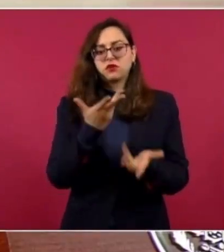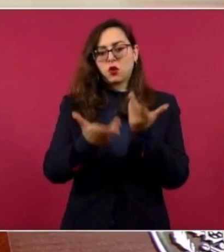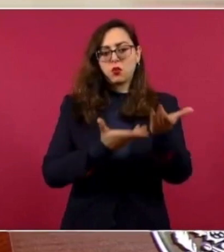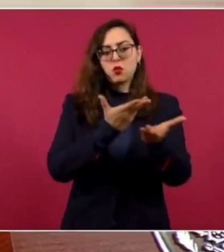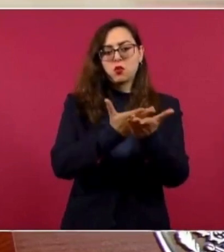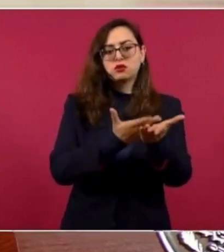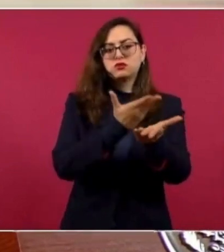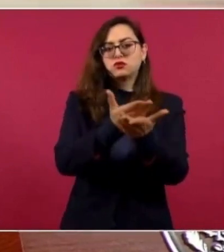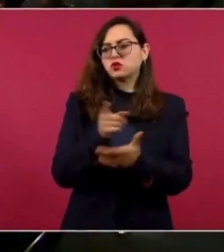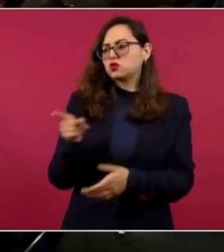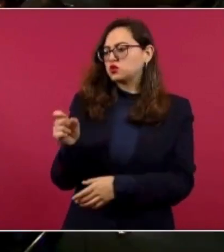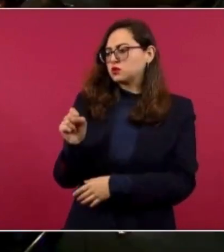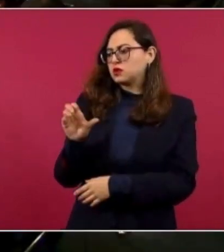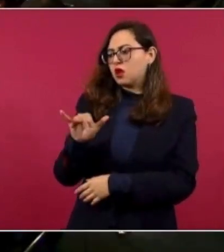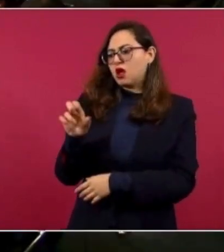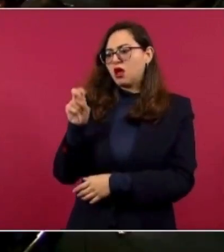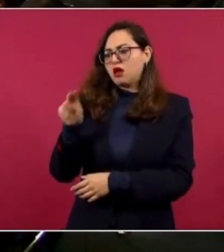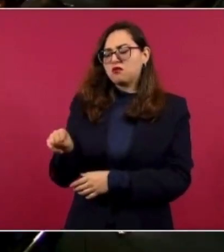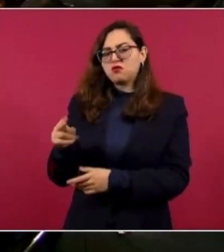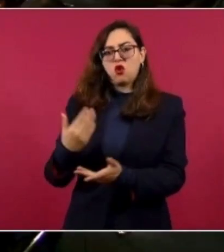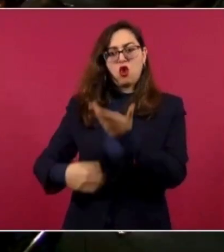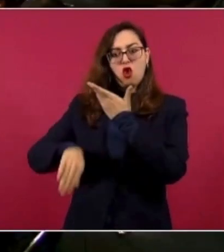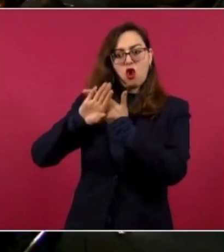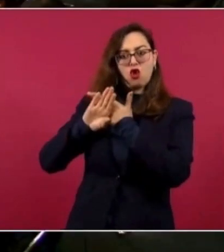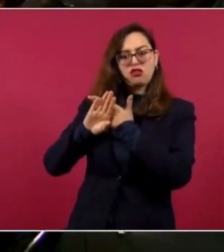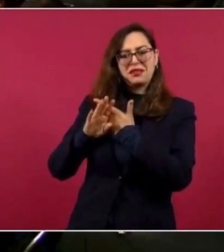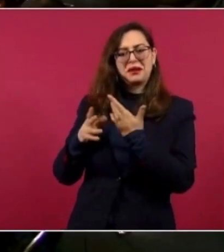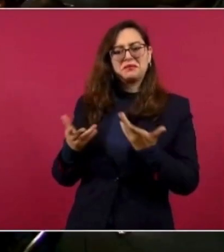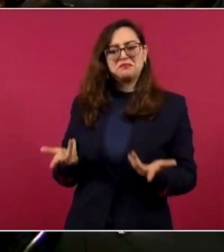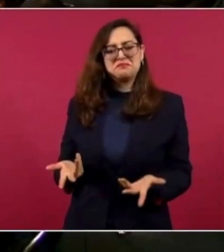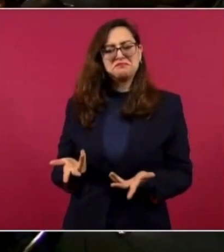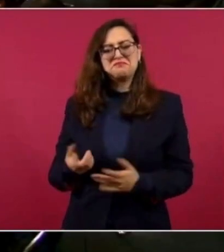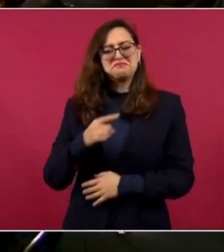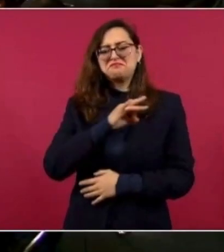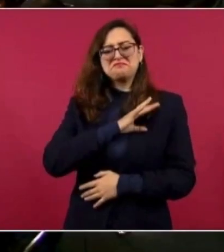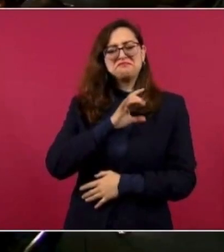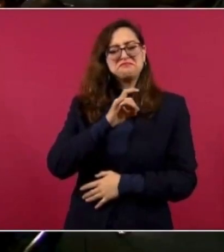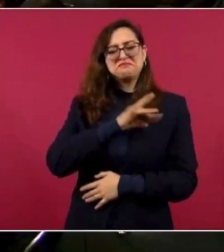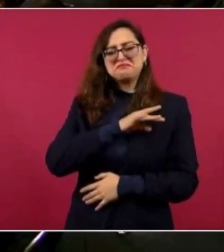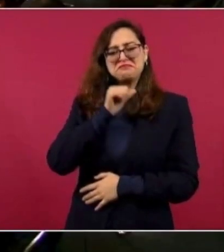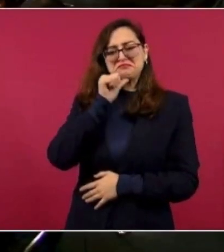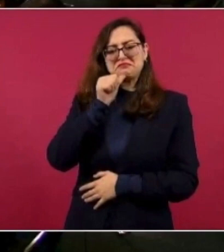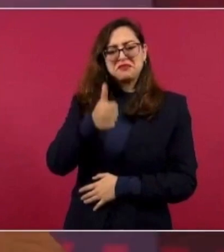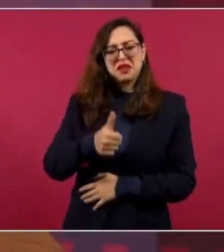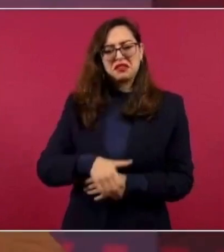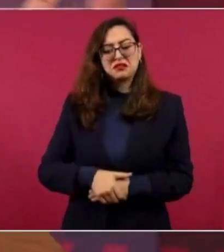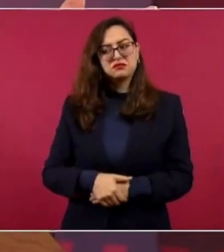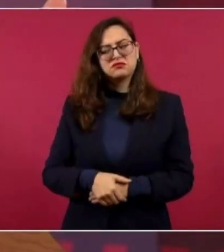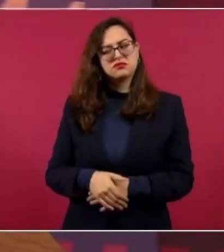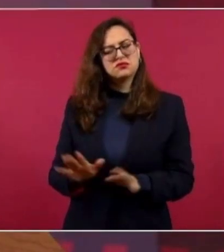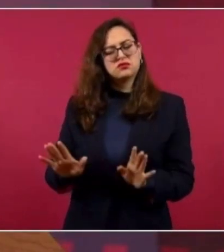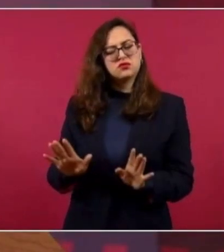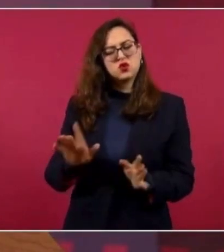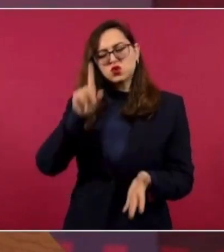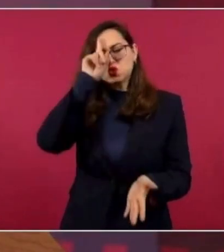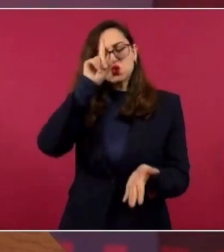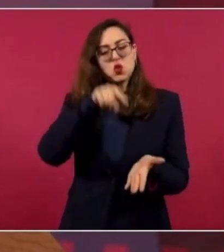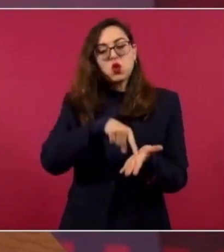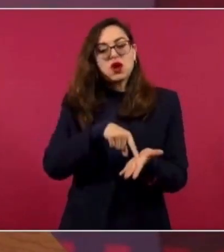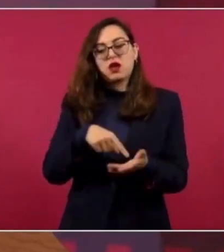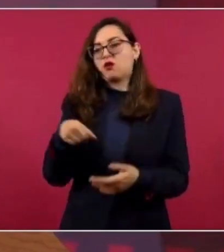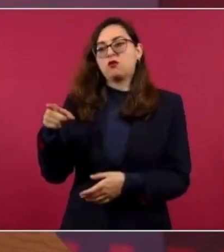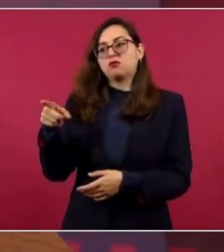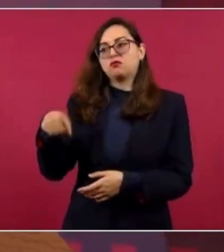Judicial, si esa fuese su intención, que no creo que estén